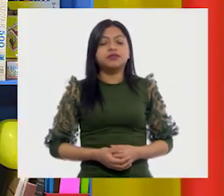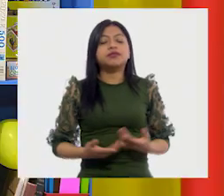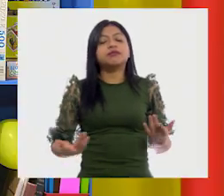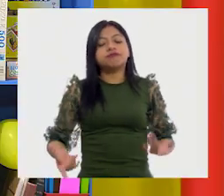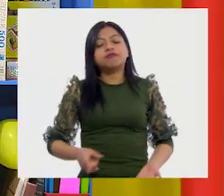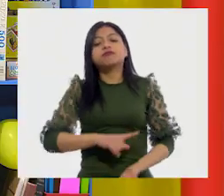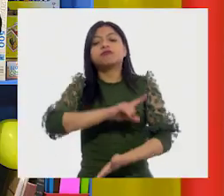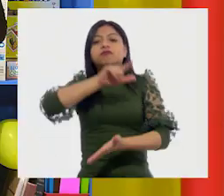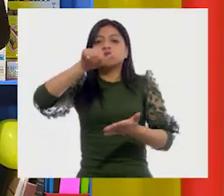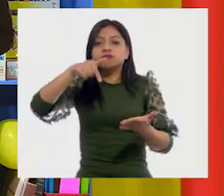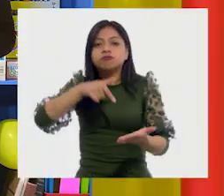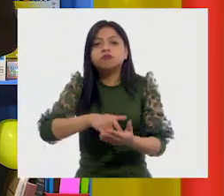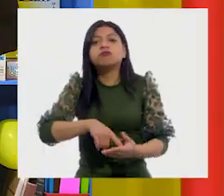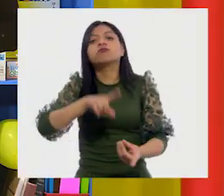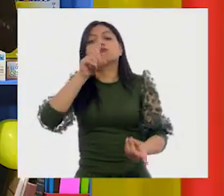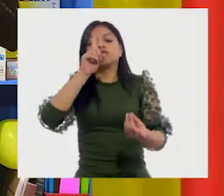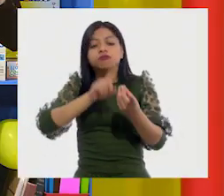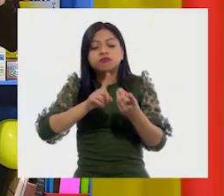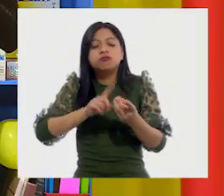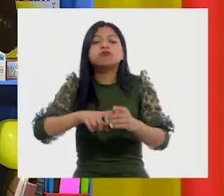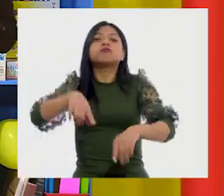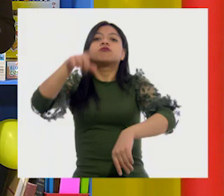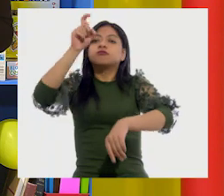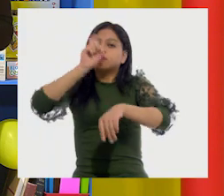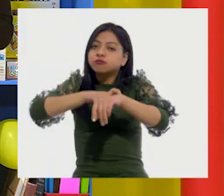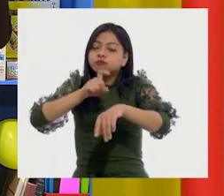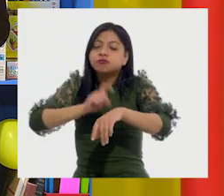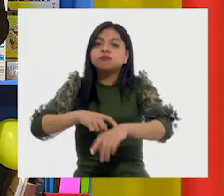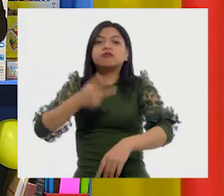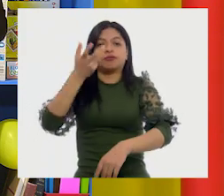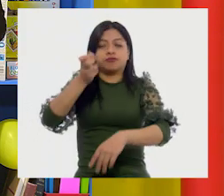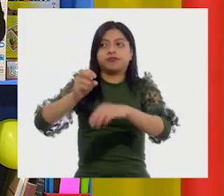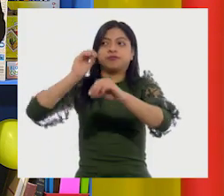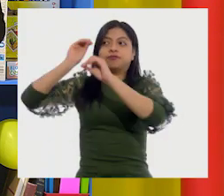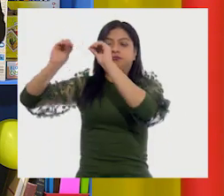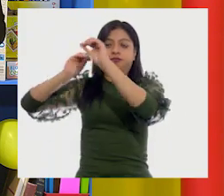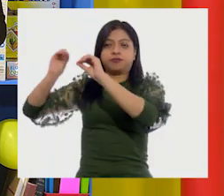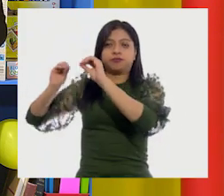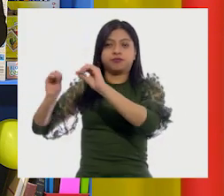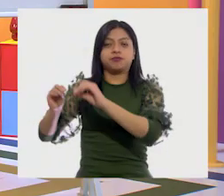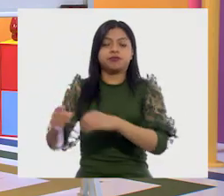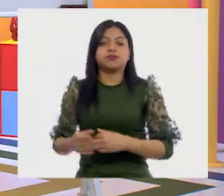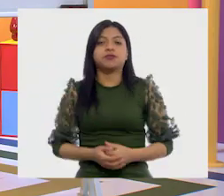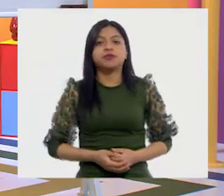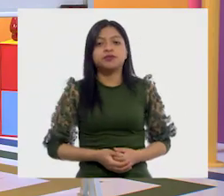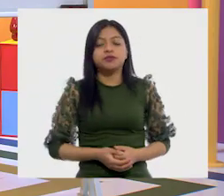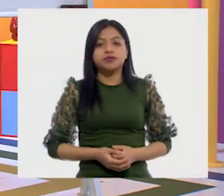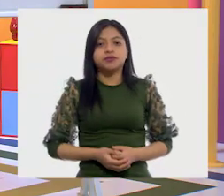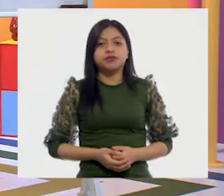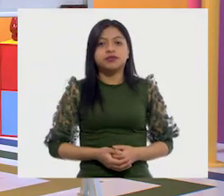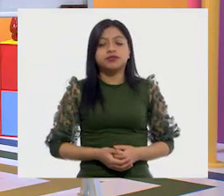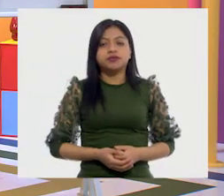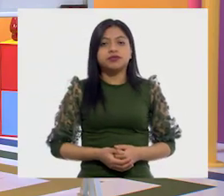dónde, a qué hora. Ajá, dónde, a qué hora.